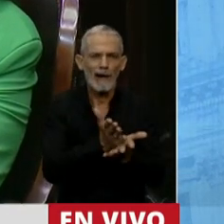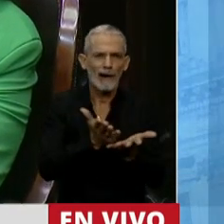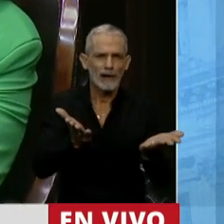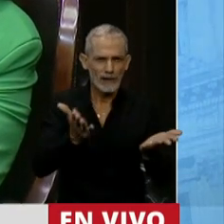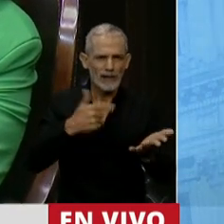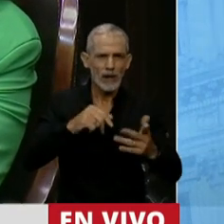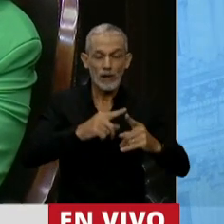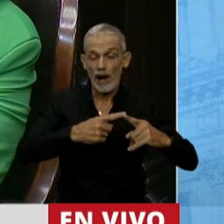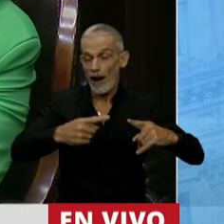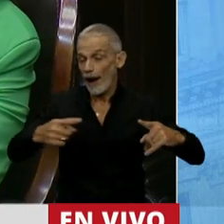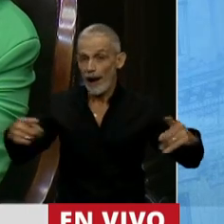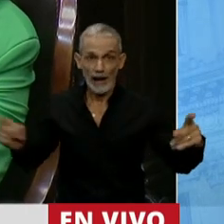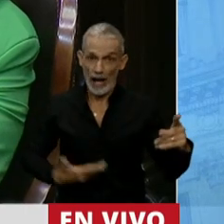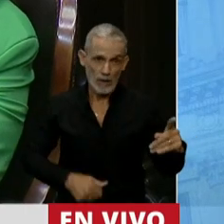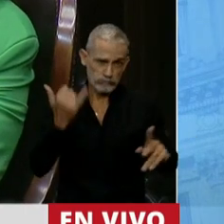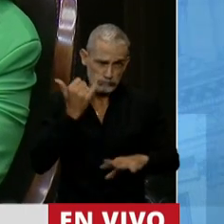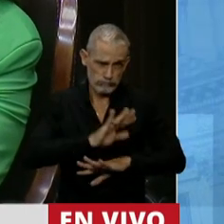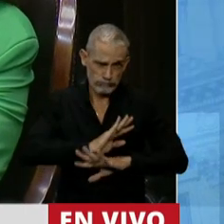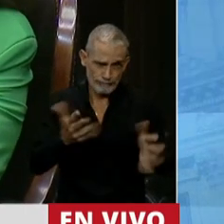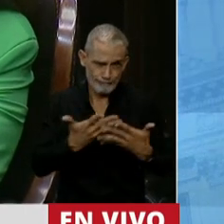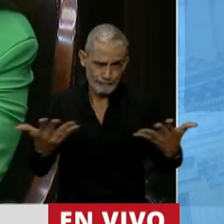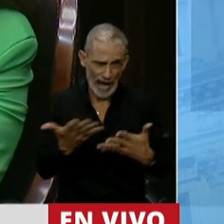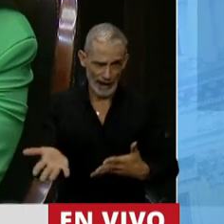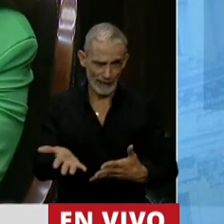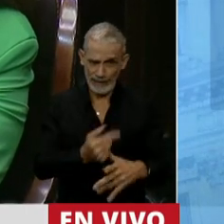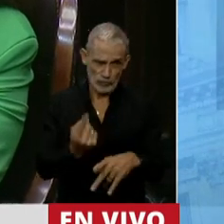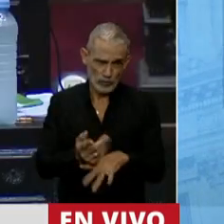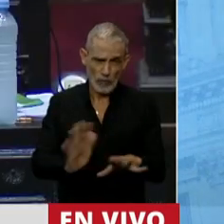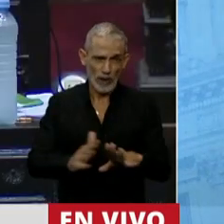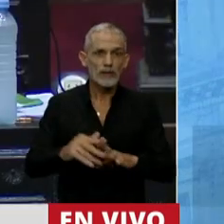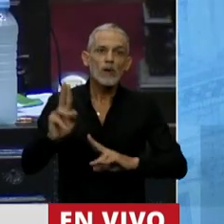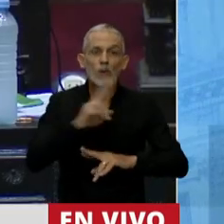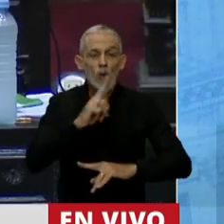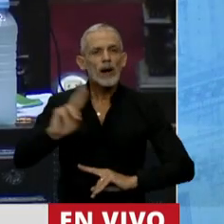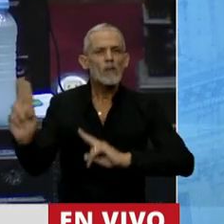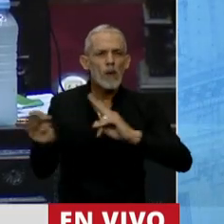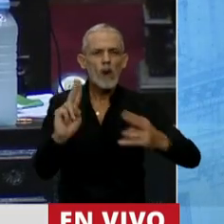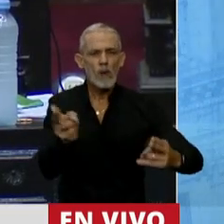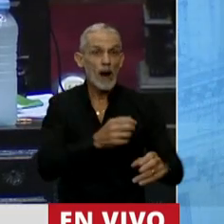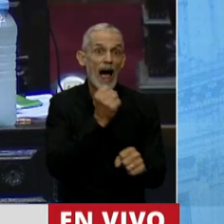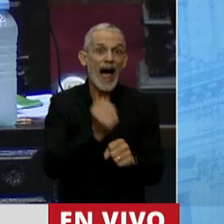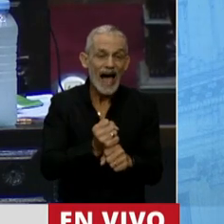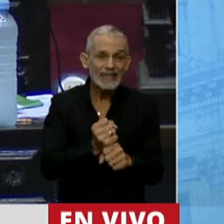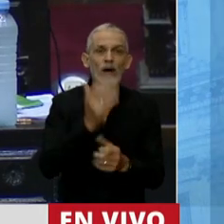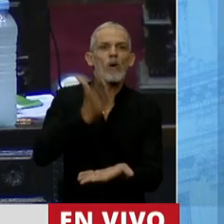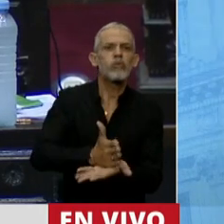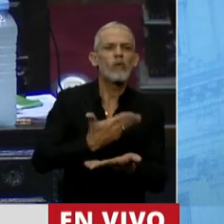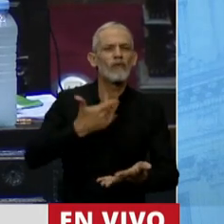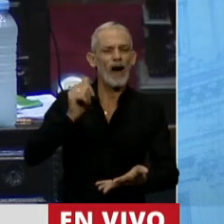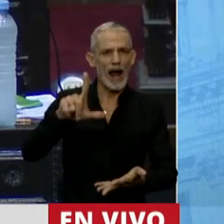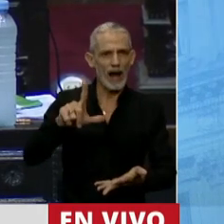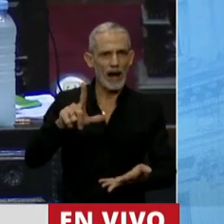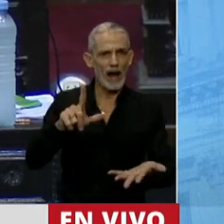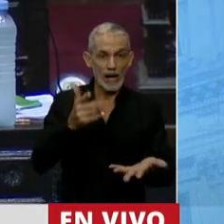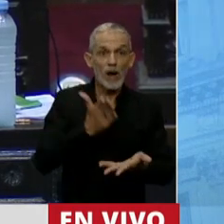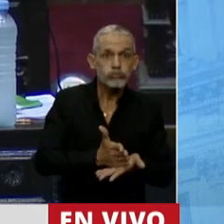acordar se dilataba tanto que el aborto no se podía realizar. Y así se morían un montón de mujeres, hasta que llegó el fallo FAL. Y el